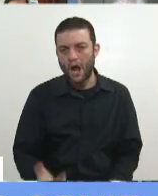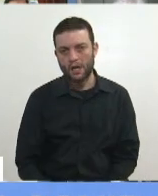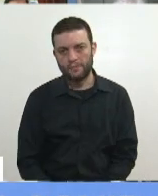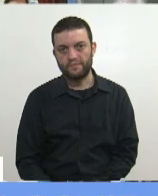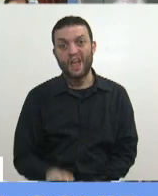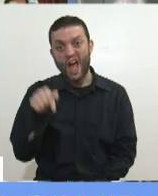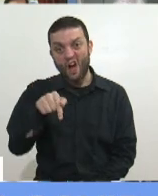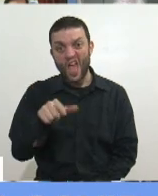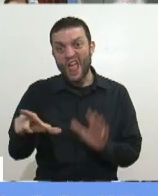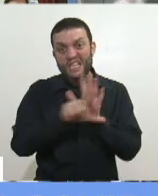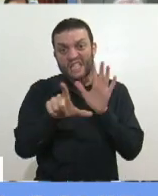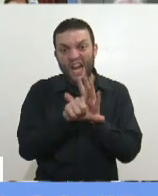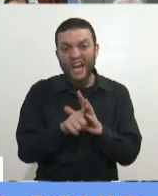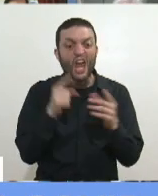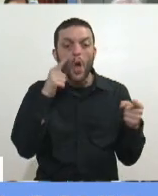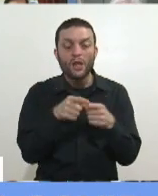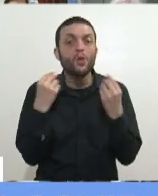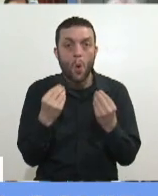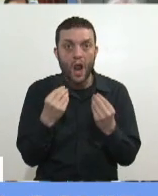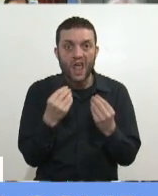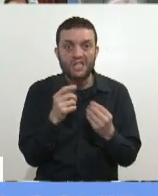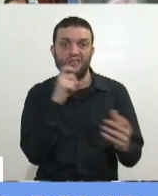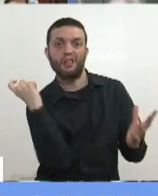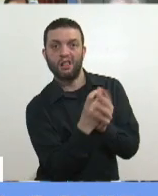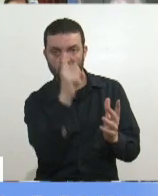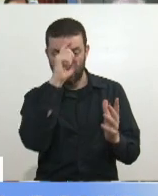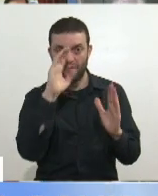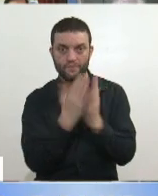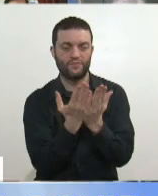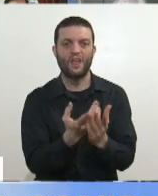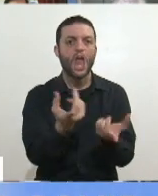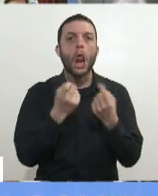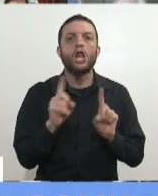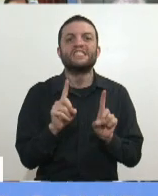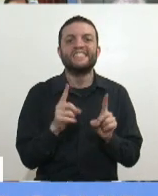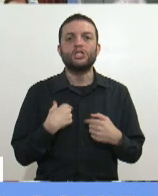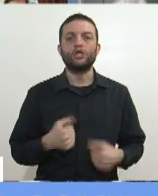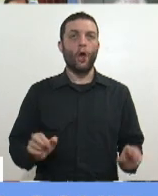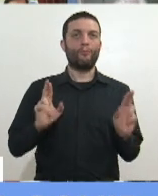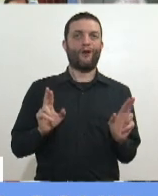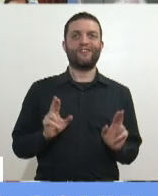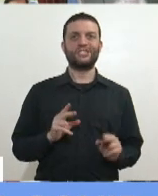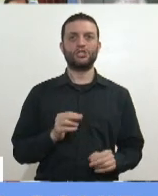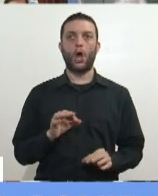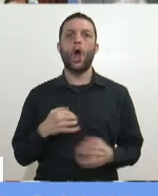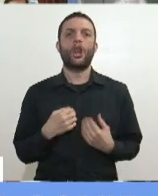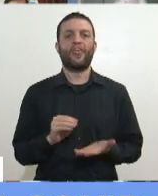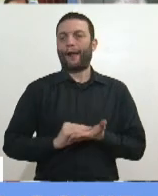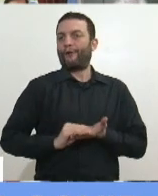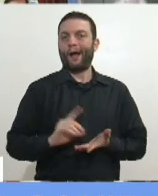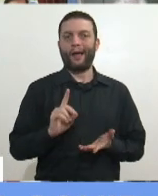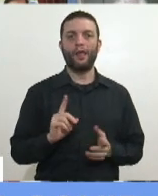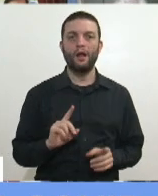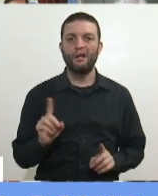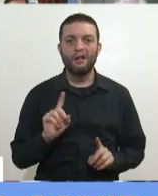profesor de Derecho para saber que eso no se puede hacer. Una ley no puede cambiar la